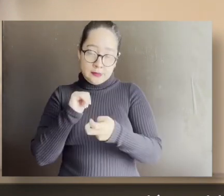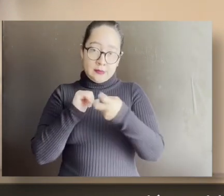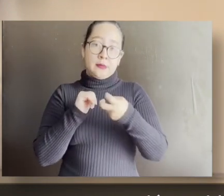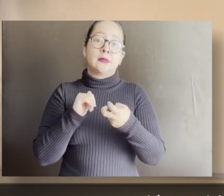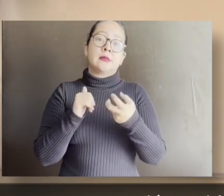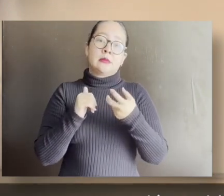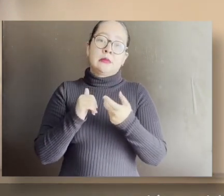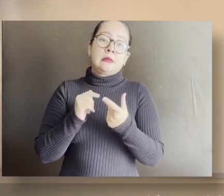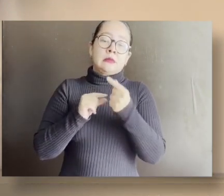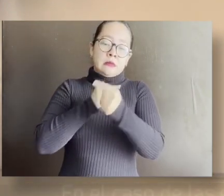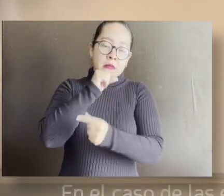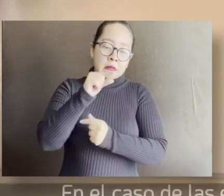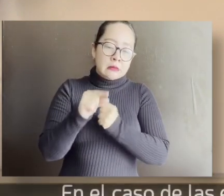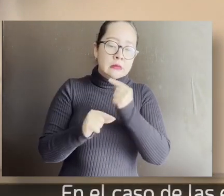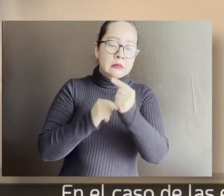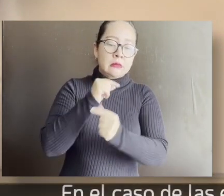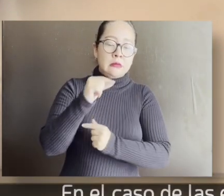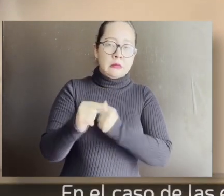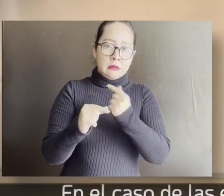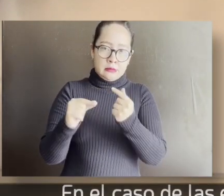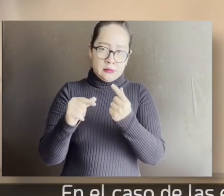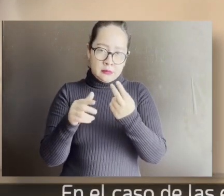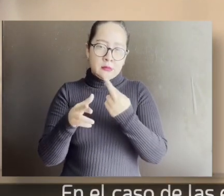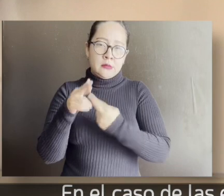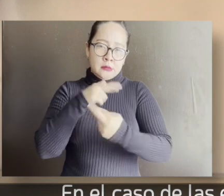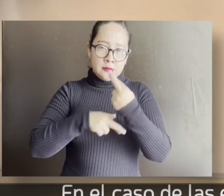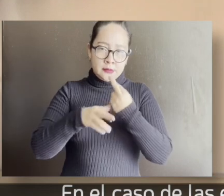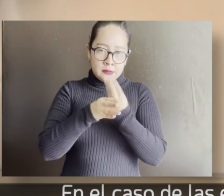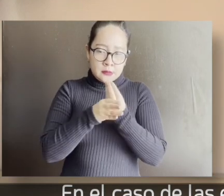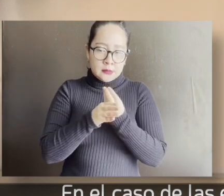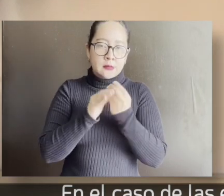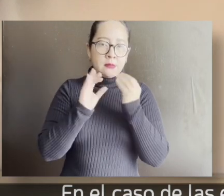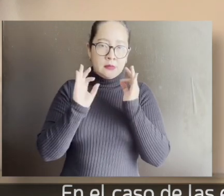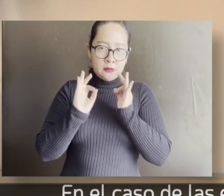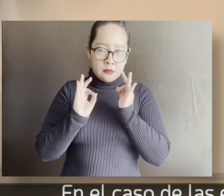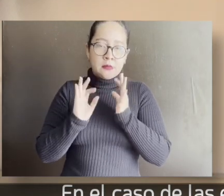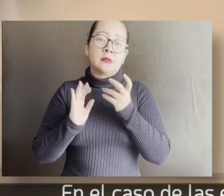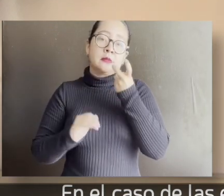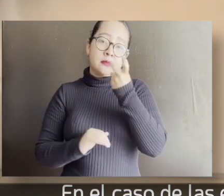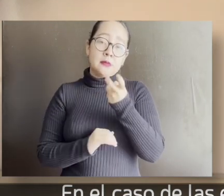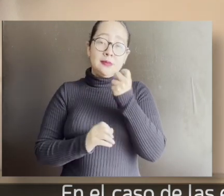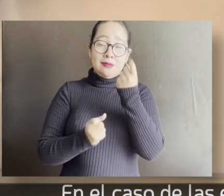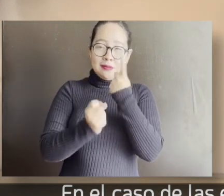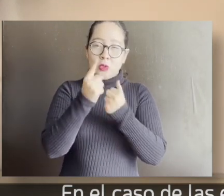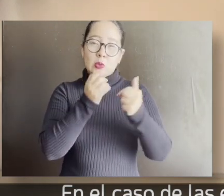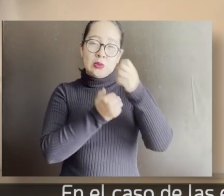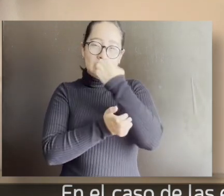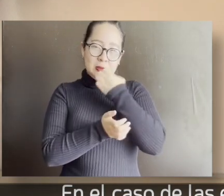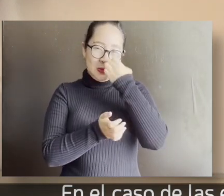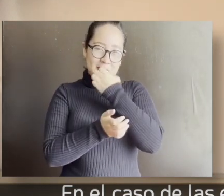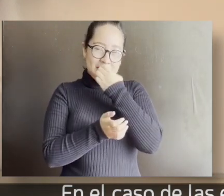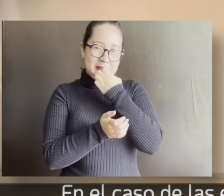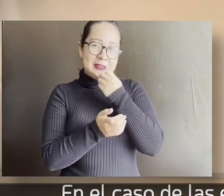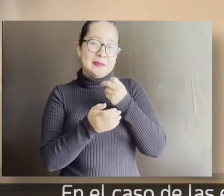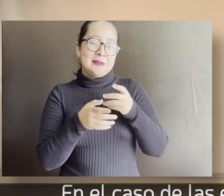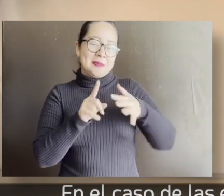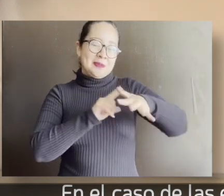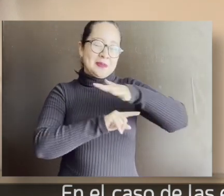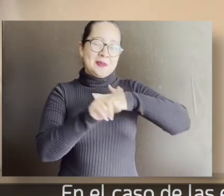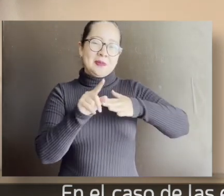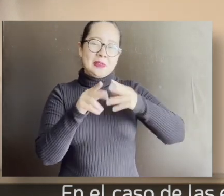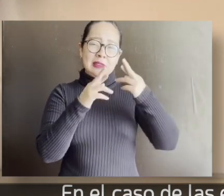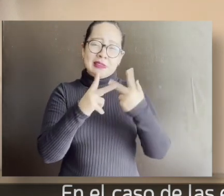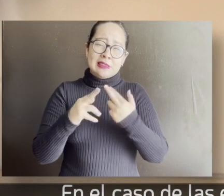seguro a clases. En el caso de las escuelas ubicadas en las zonas afectadas por el reciente fenómeno